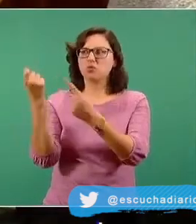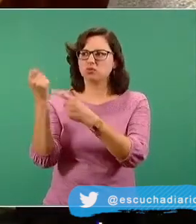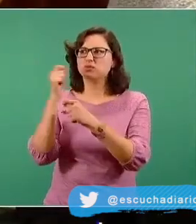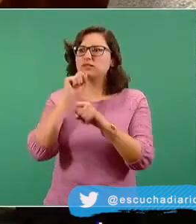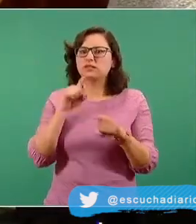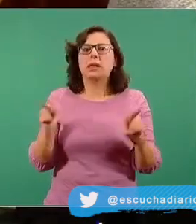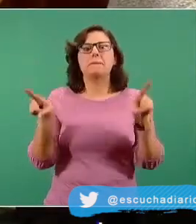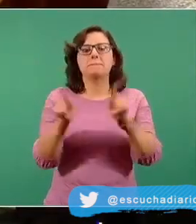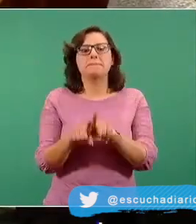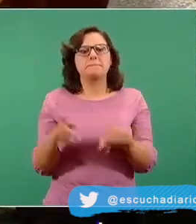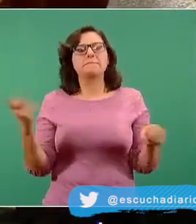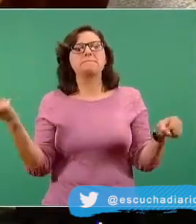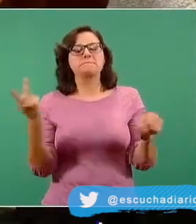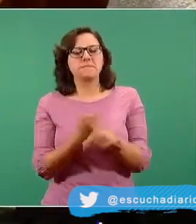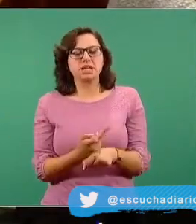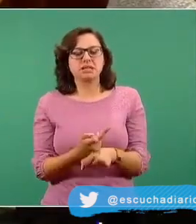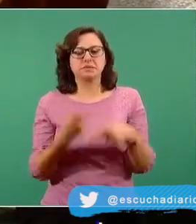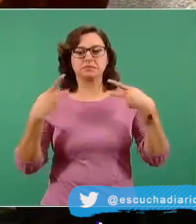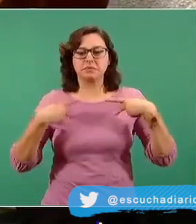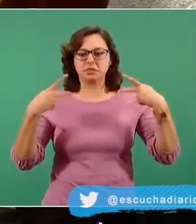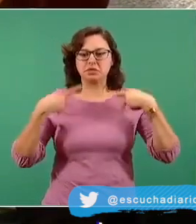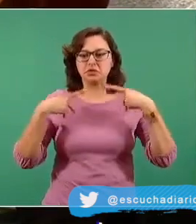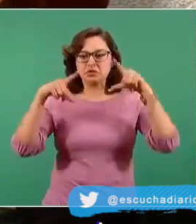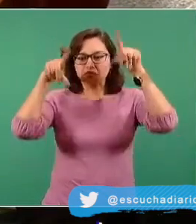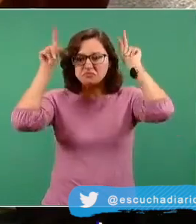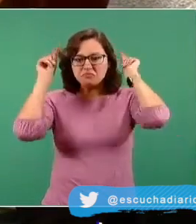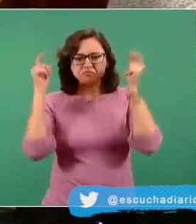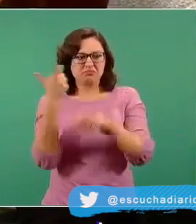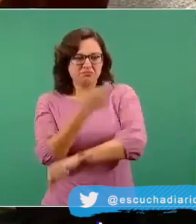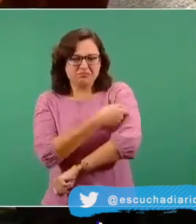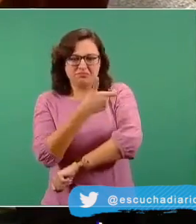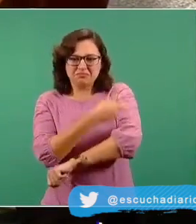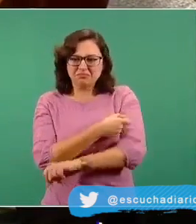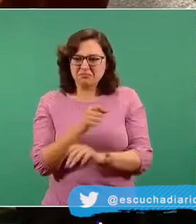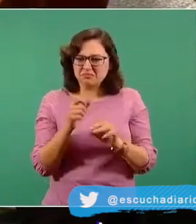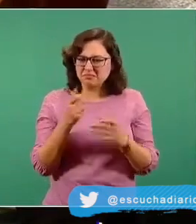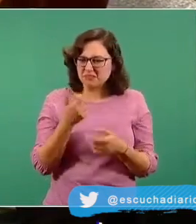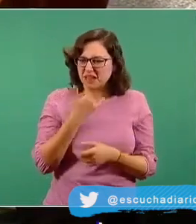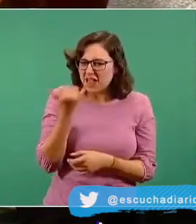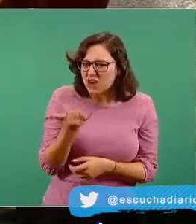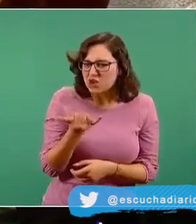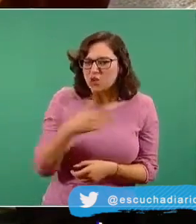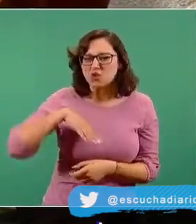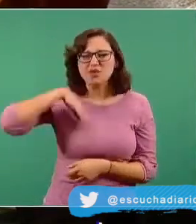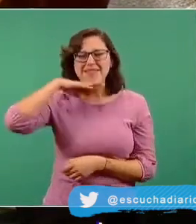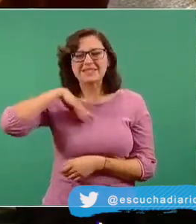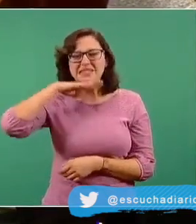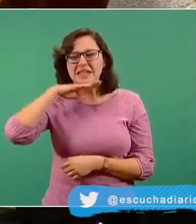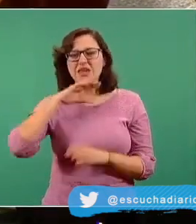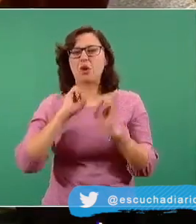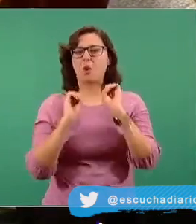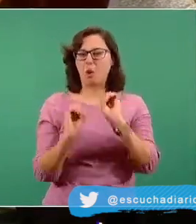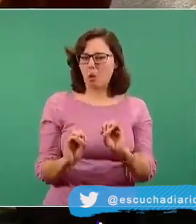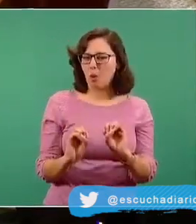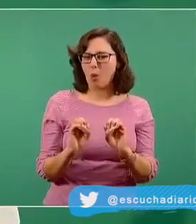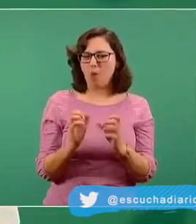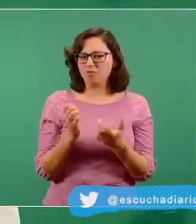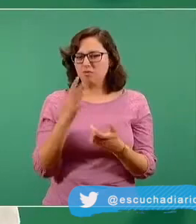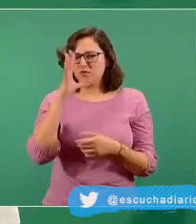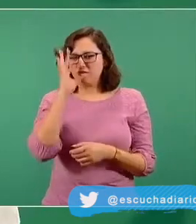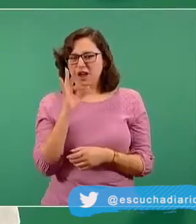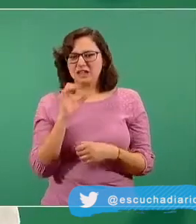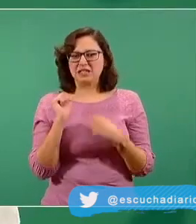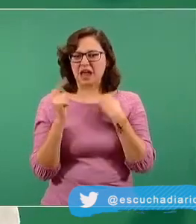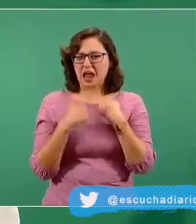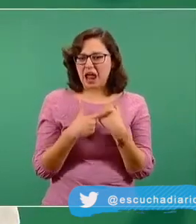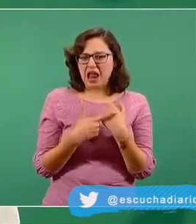con las personas que están seleccionando. Realmente fue un error humano, realmente se están garantizando las vacunas,